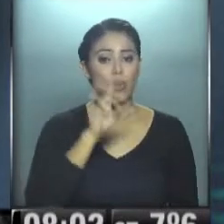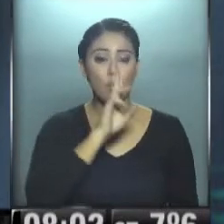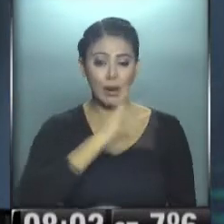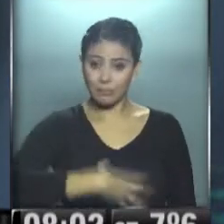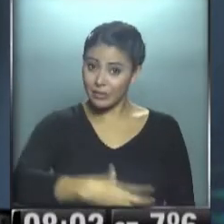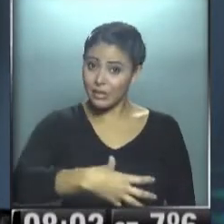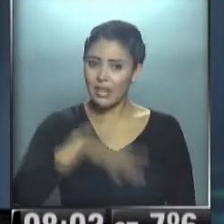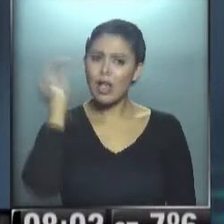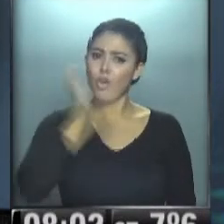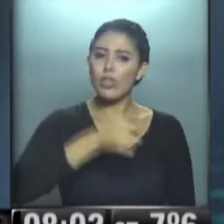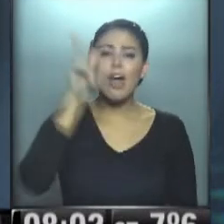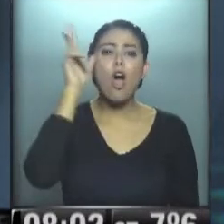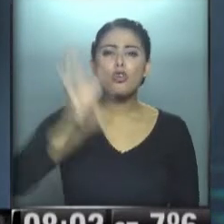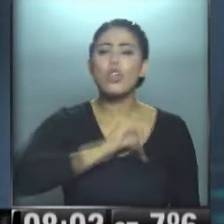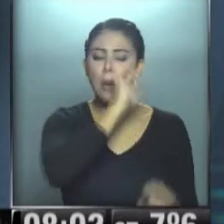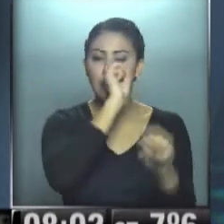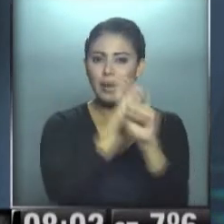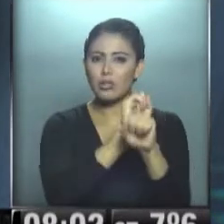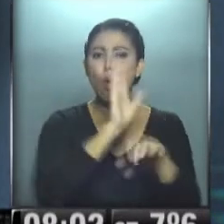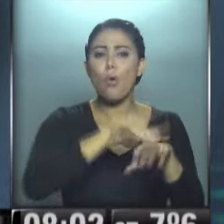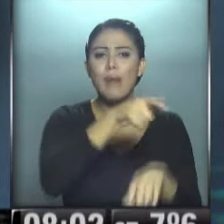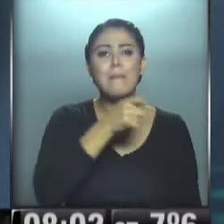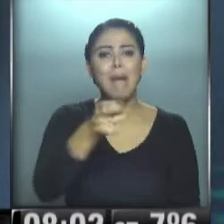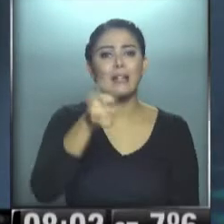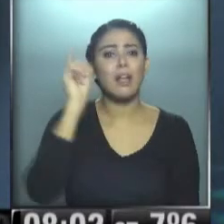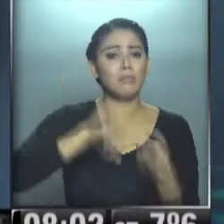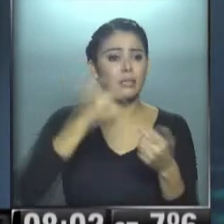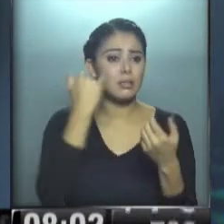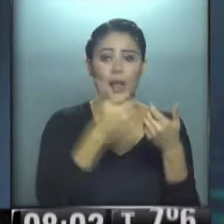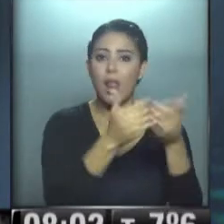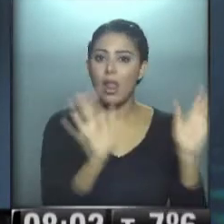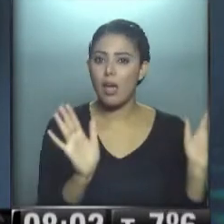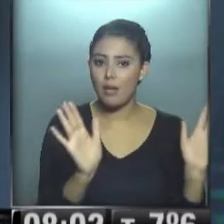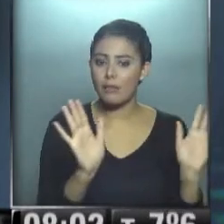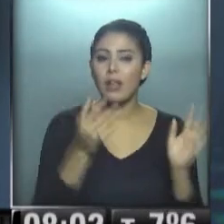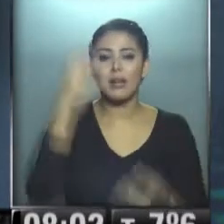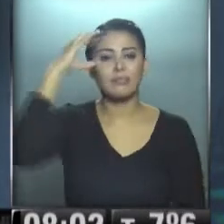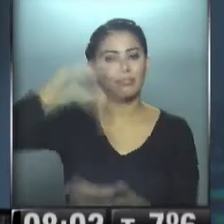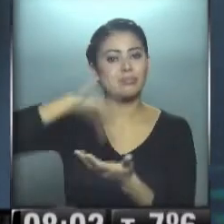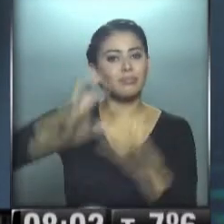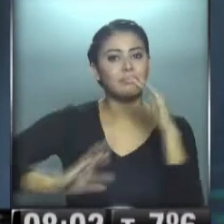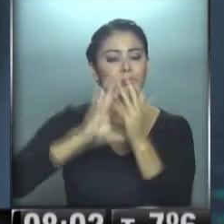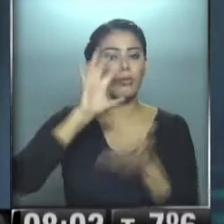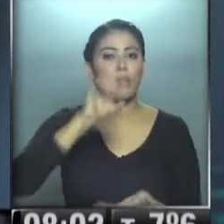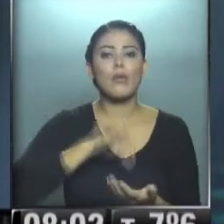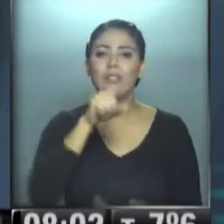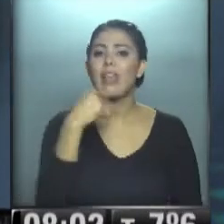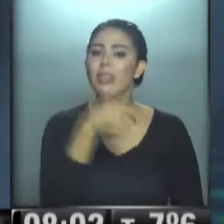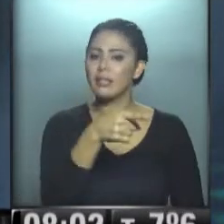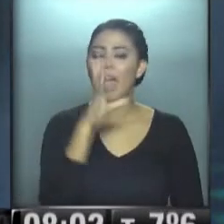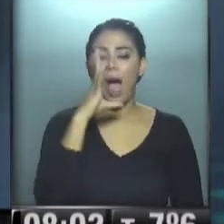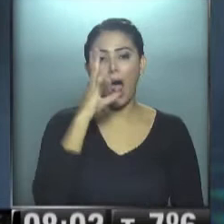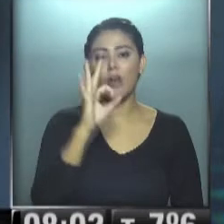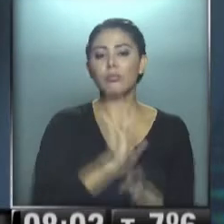sido condenada a 8 años de prisión por matar a su pareja fue absuelta por la Suprema Corte Provincial, considerar que fue un